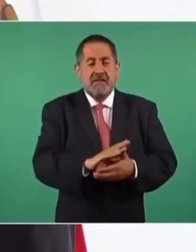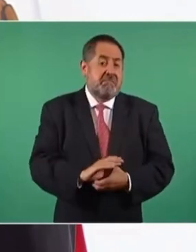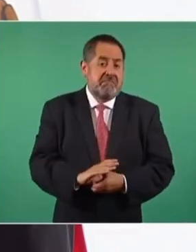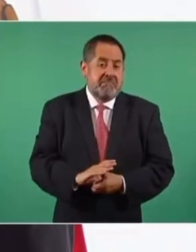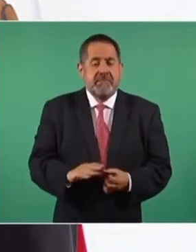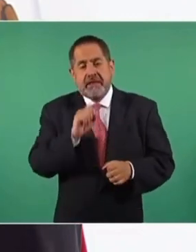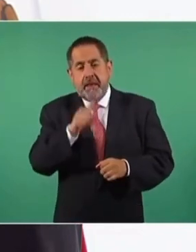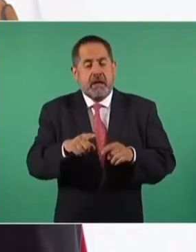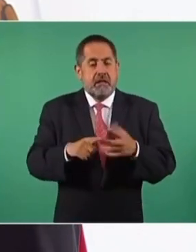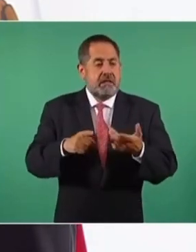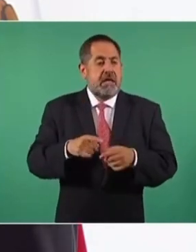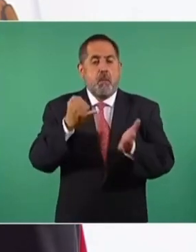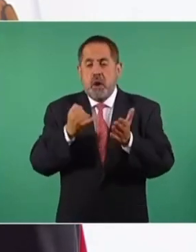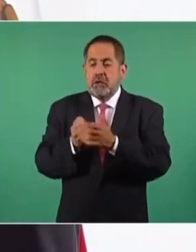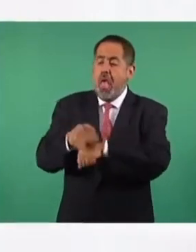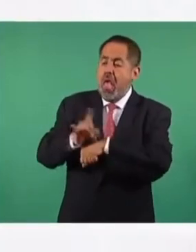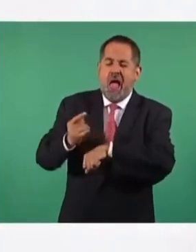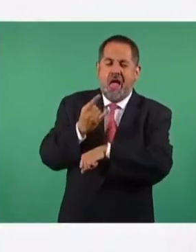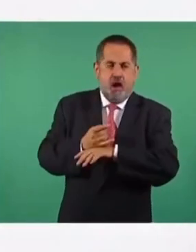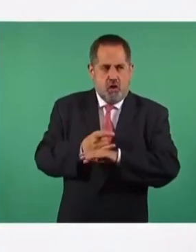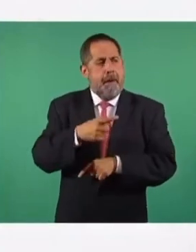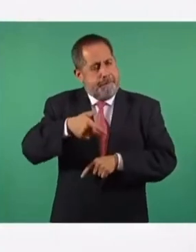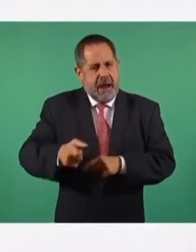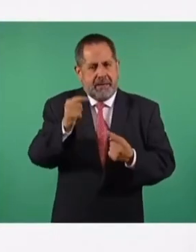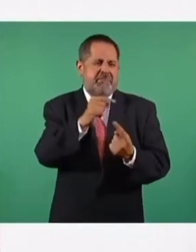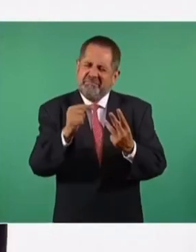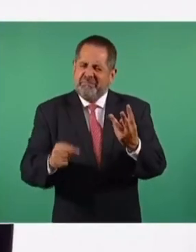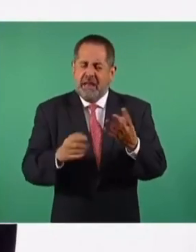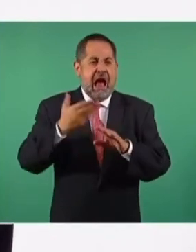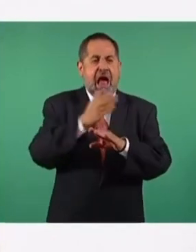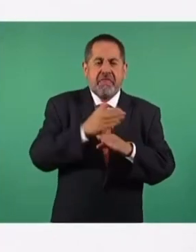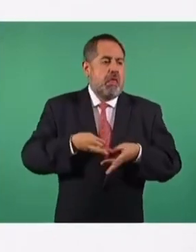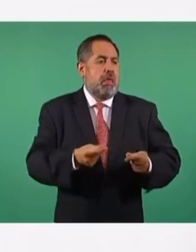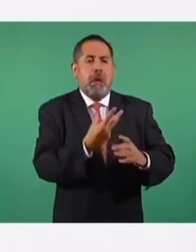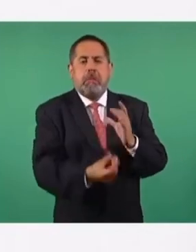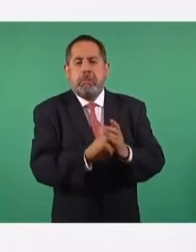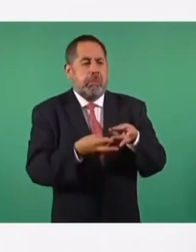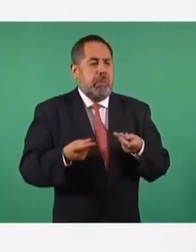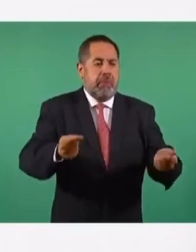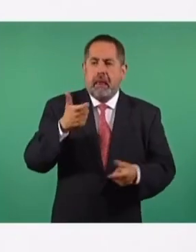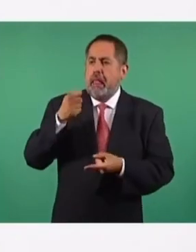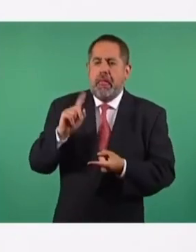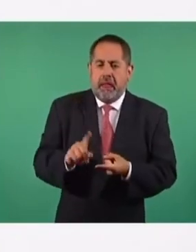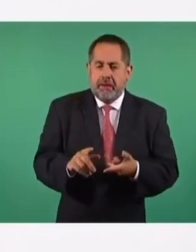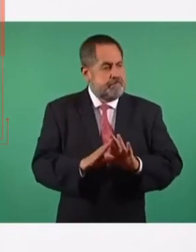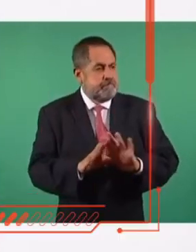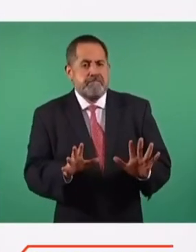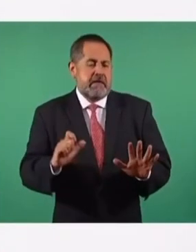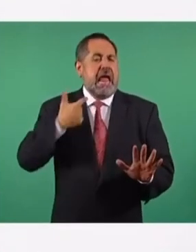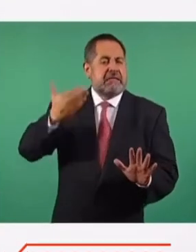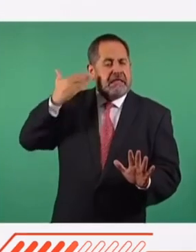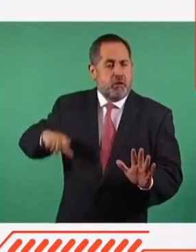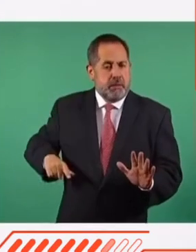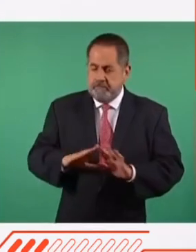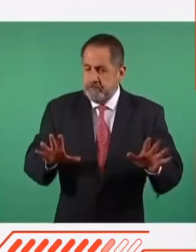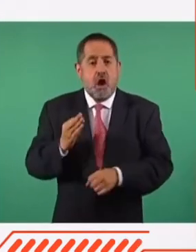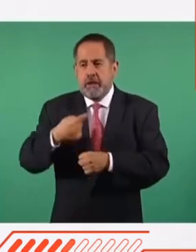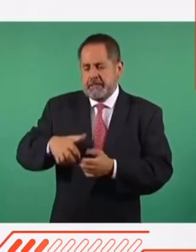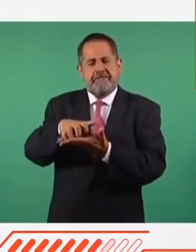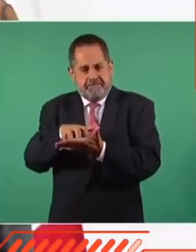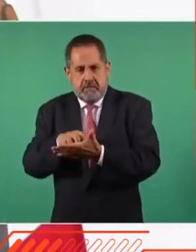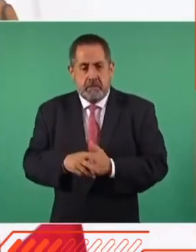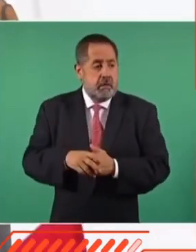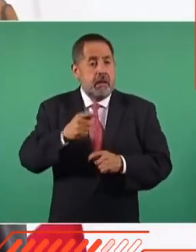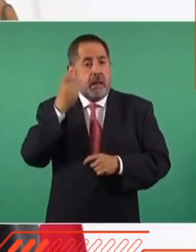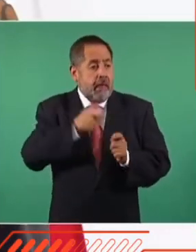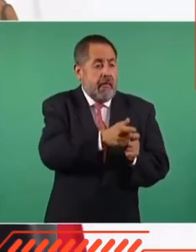disminuyendo drásticamente la defraudación fiscal y otras malas prácticas dañinas que proliferaban en la hacienda pública en el antiguo régimen. La austeridad, la